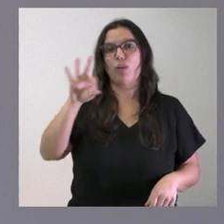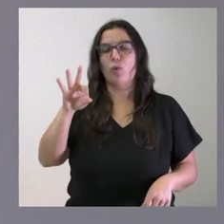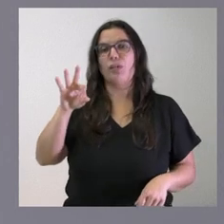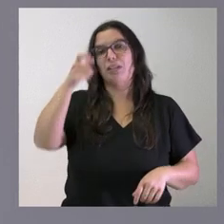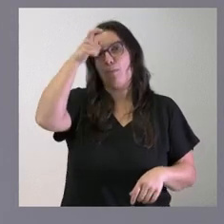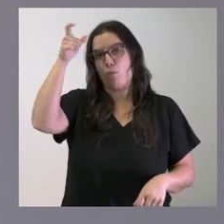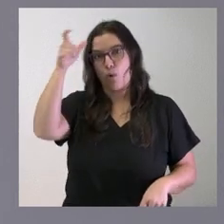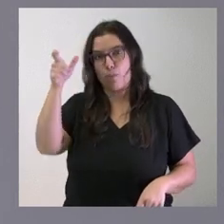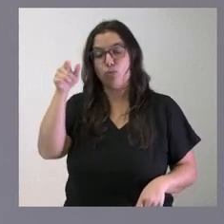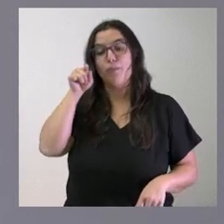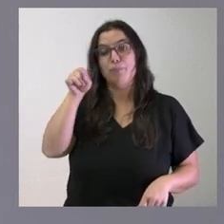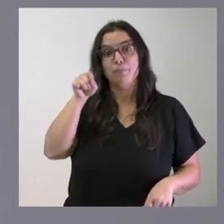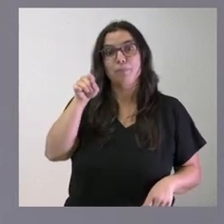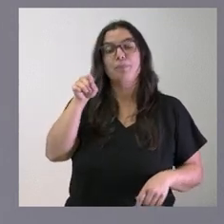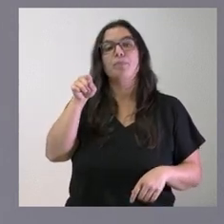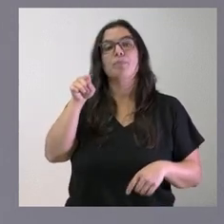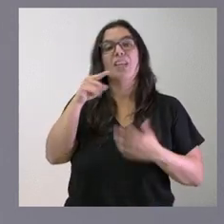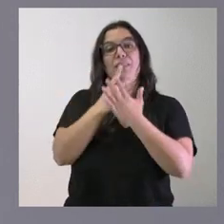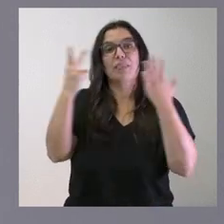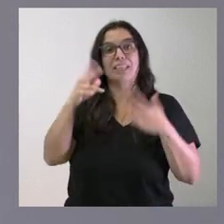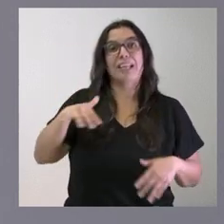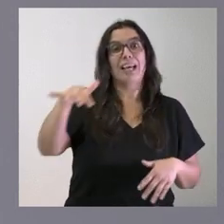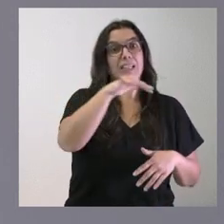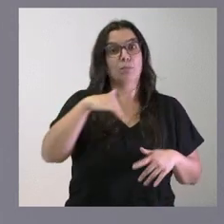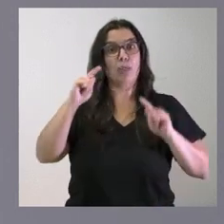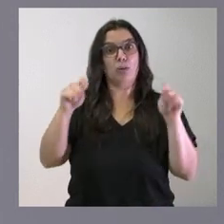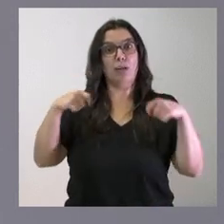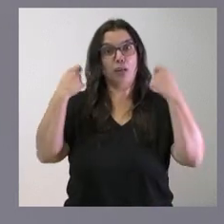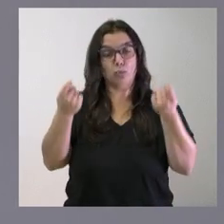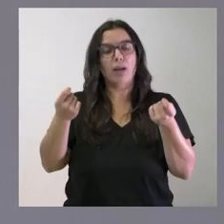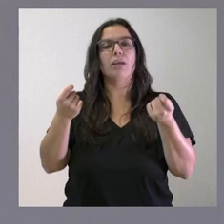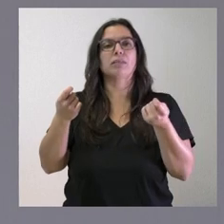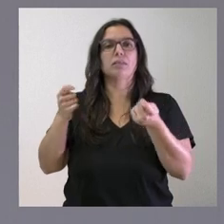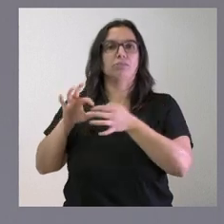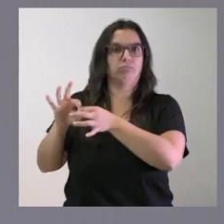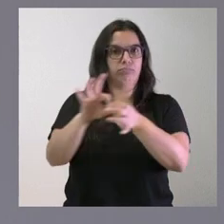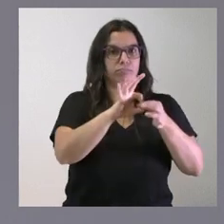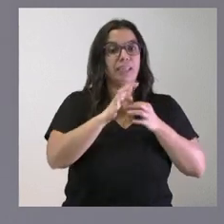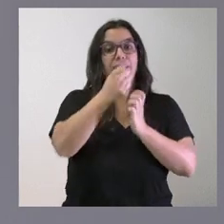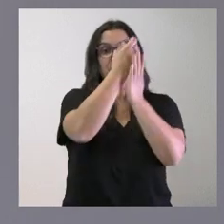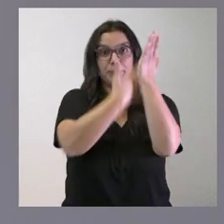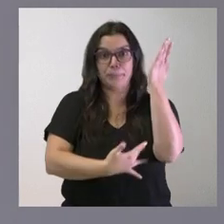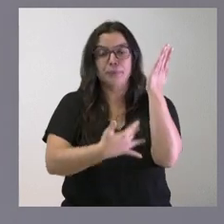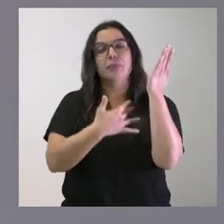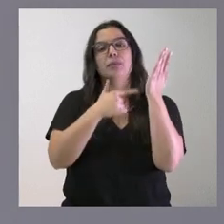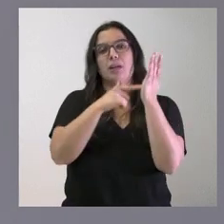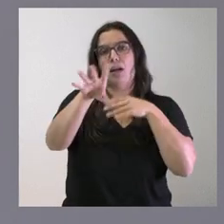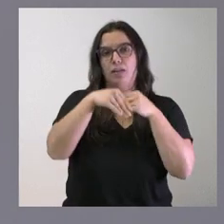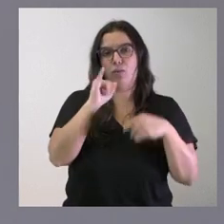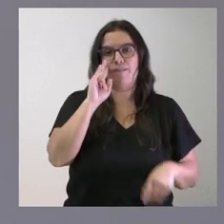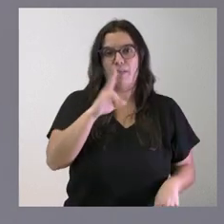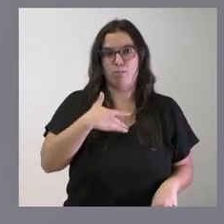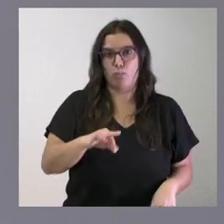que tiene reflejo en esos 17 espacios naturales cuya relación tienen ustedes en el anexo. Hay una